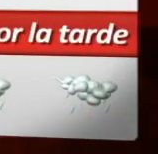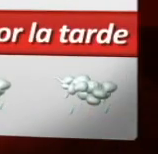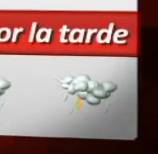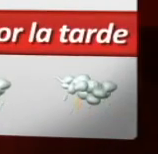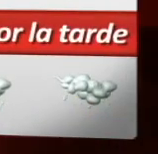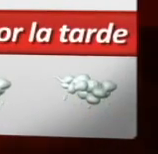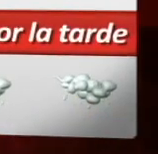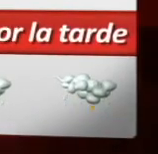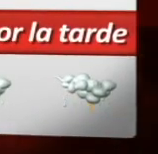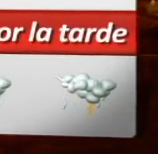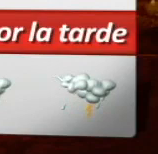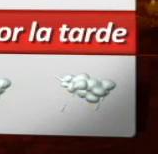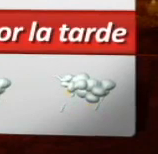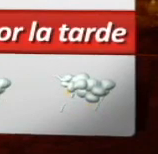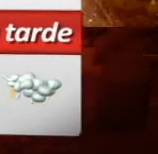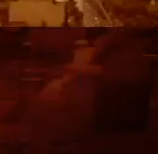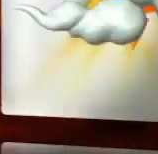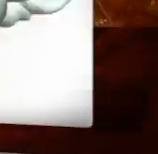Chau